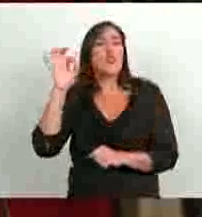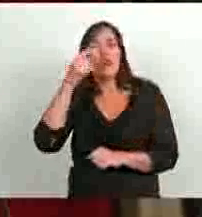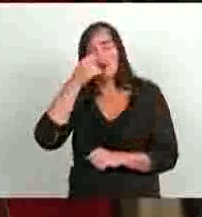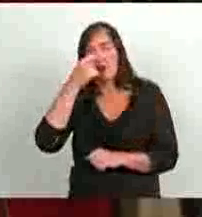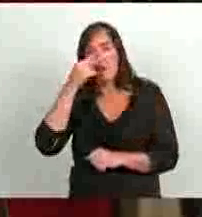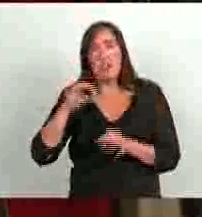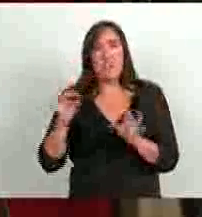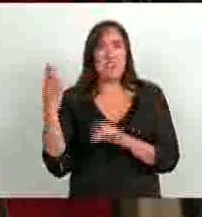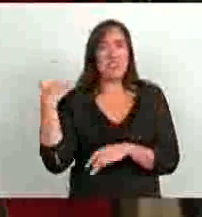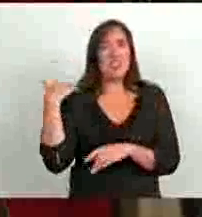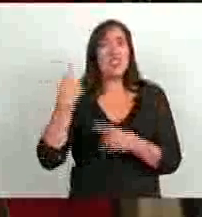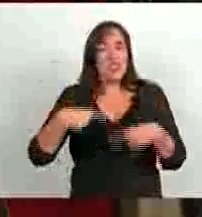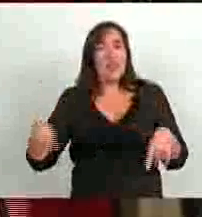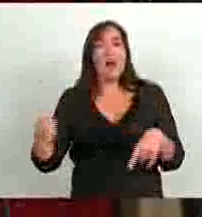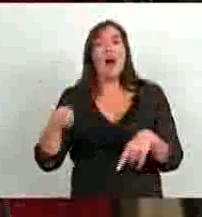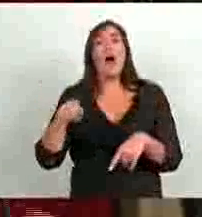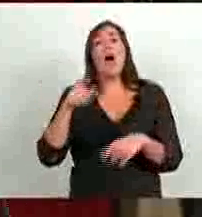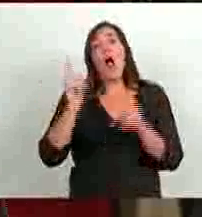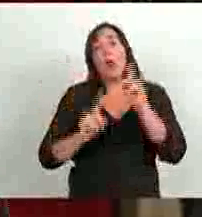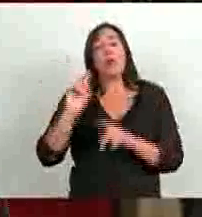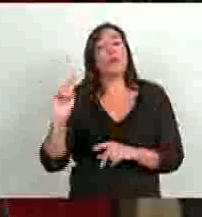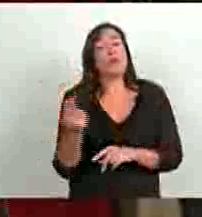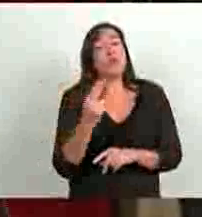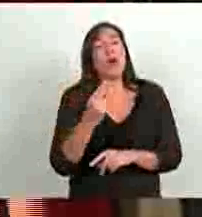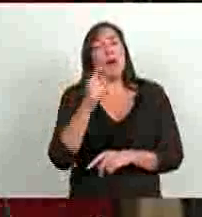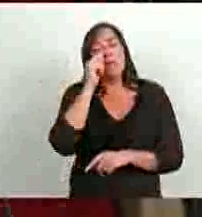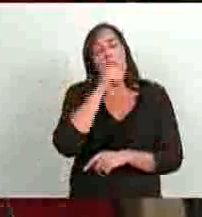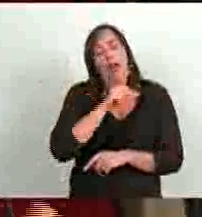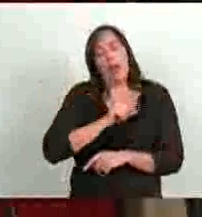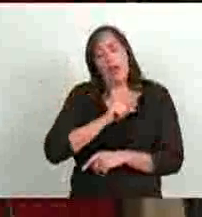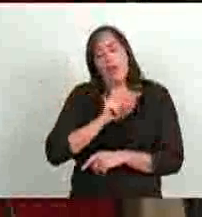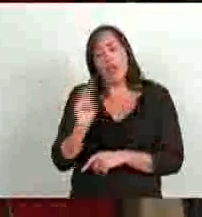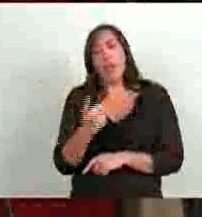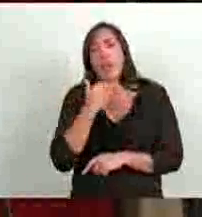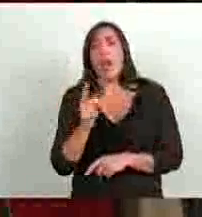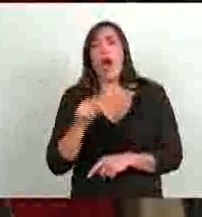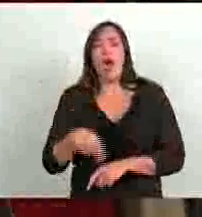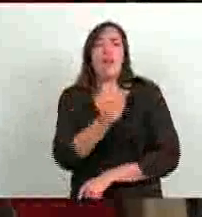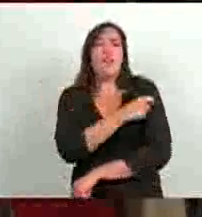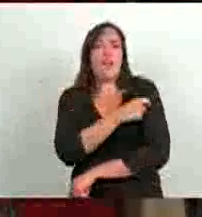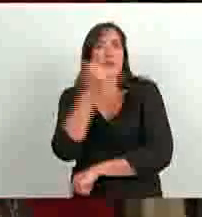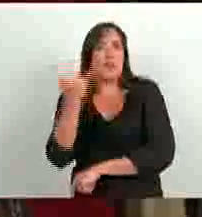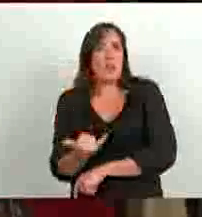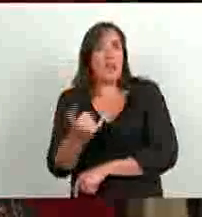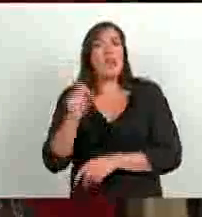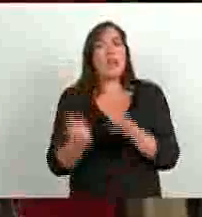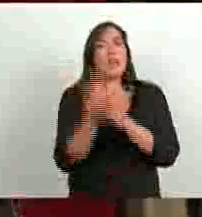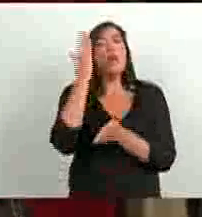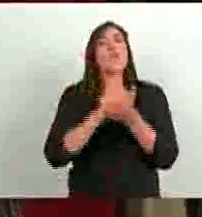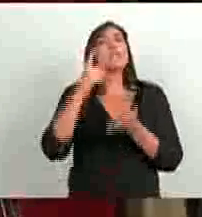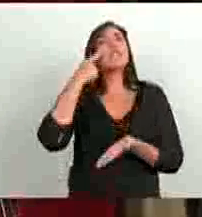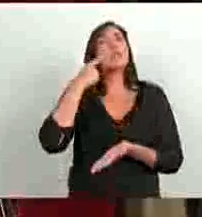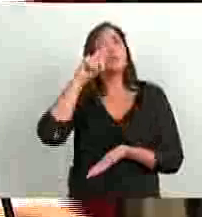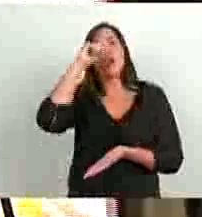y tal vez pierden su vida y son el dolor de sus padres. Hemos ampliado como nadie el calendario, hemos fundado el Instituto Nacional del